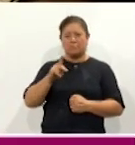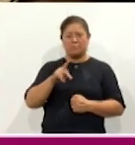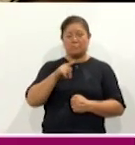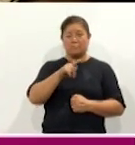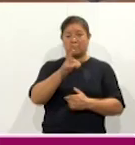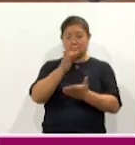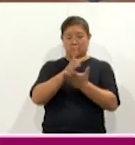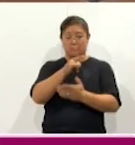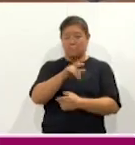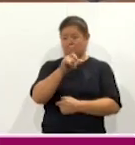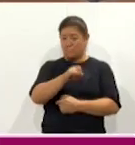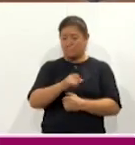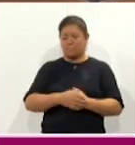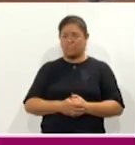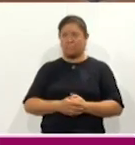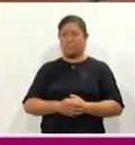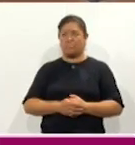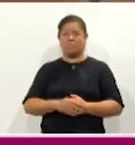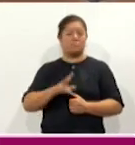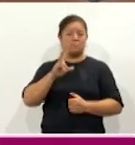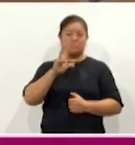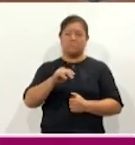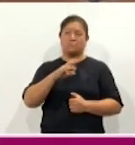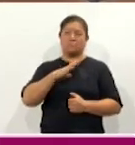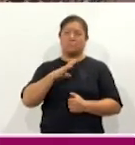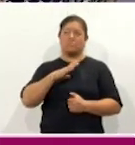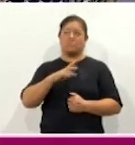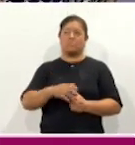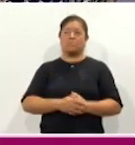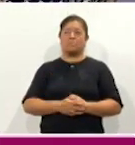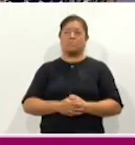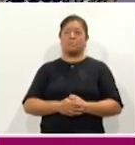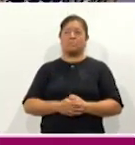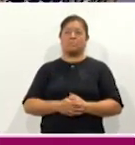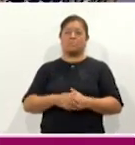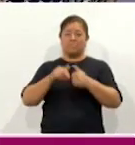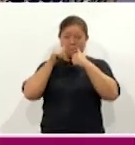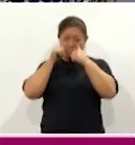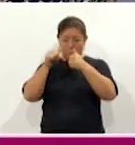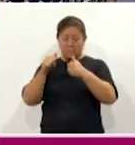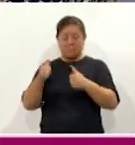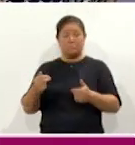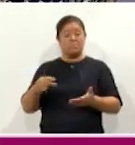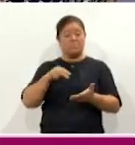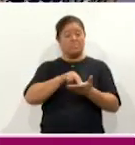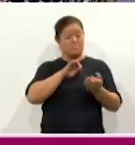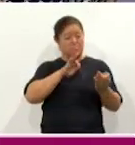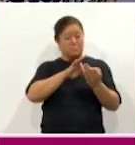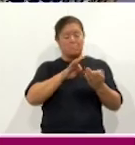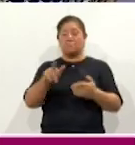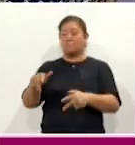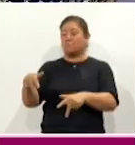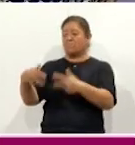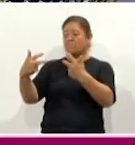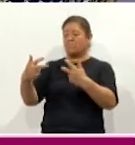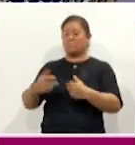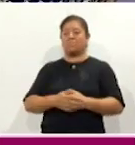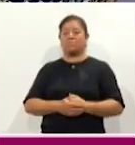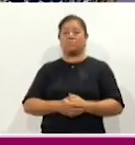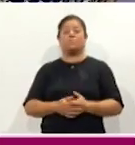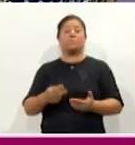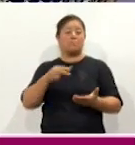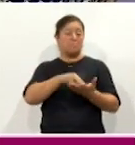modalidad que tiene. No, claro. Tenemos modalidad de atención presencial y en línea. Y te platico, mira, para la modalidad